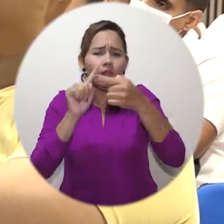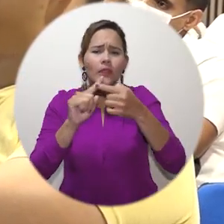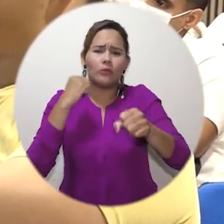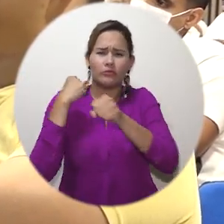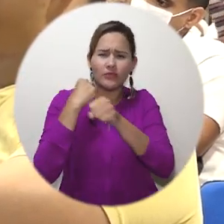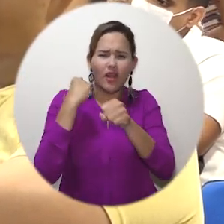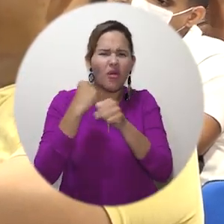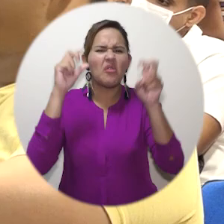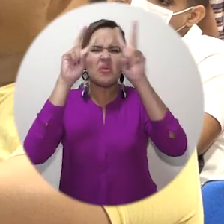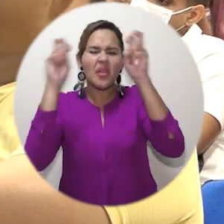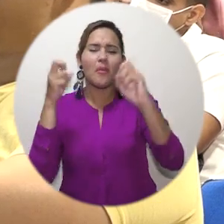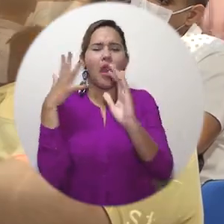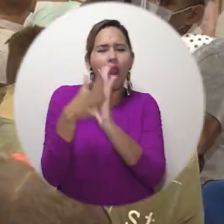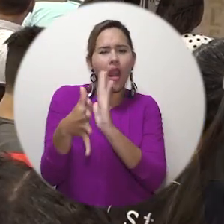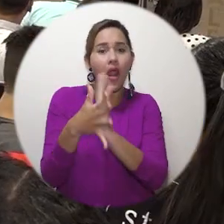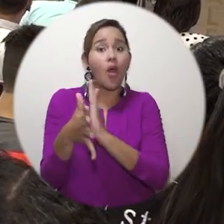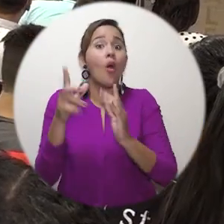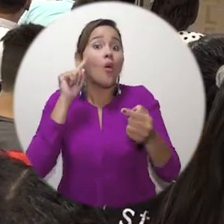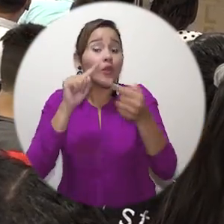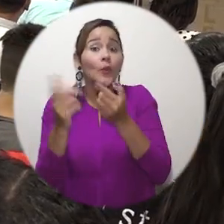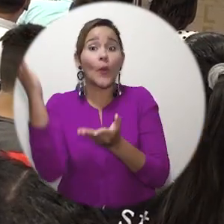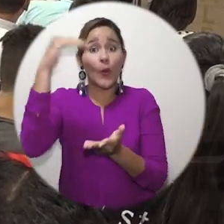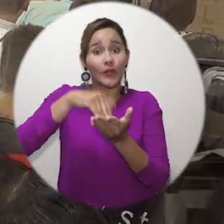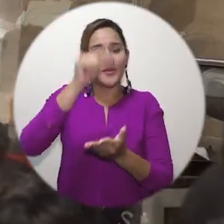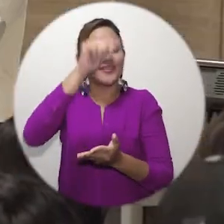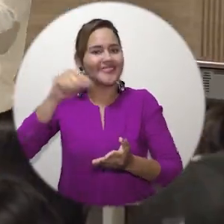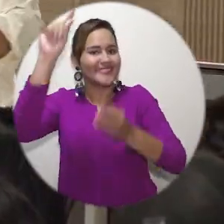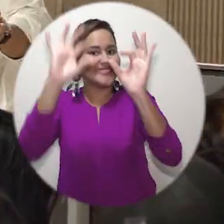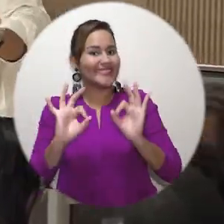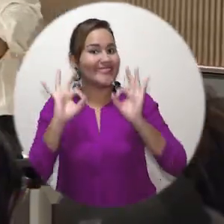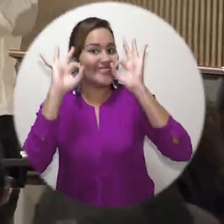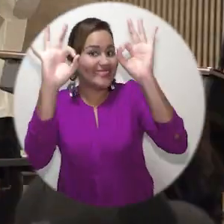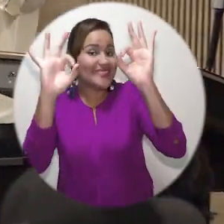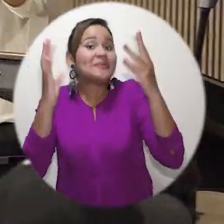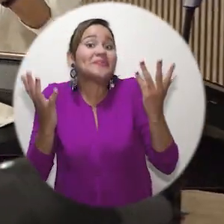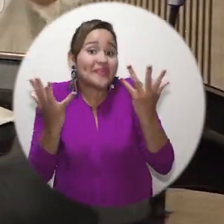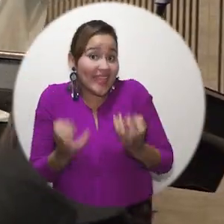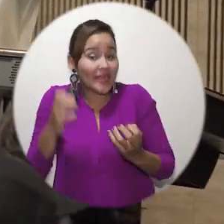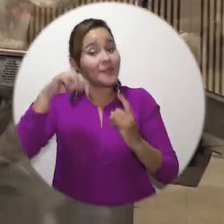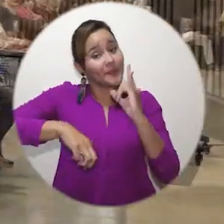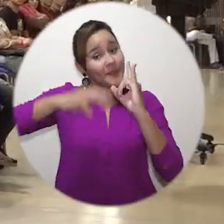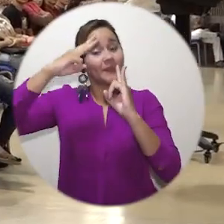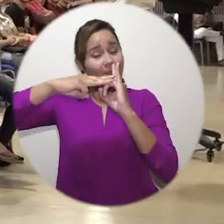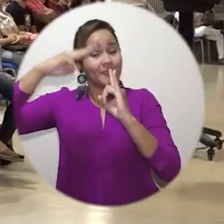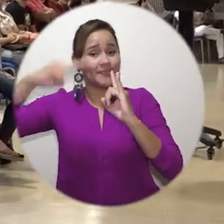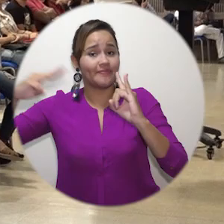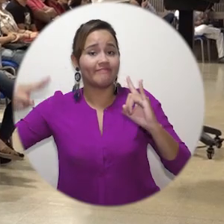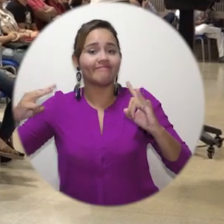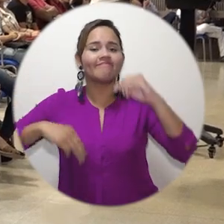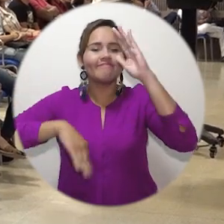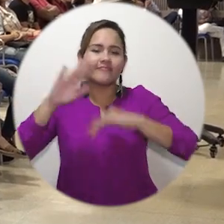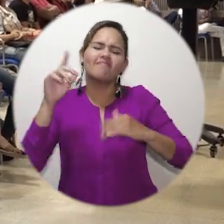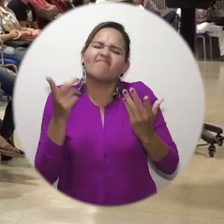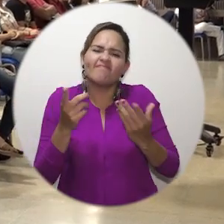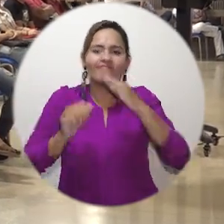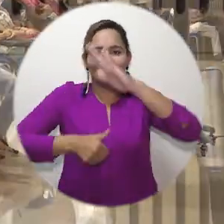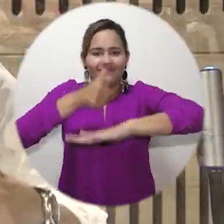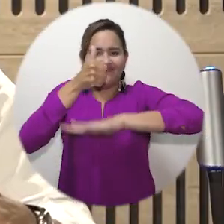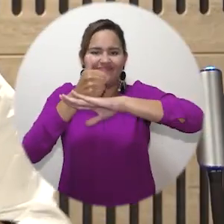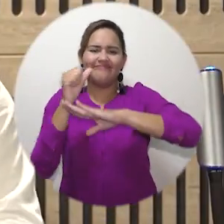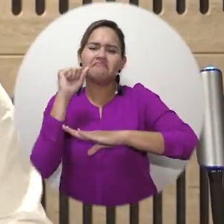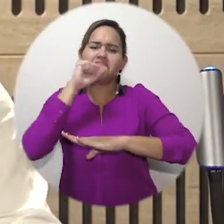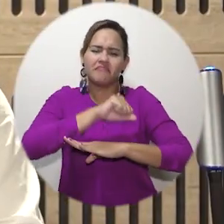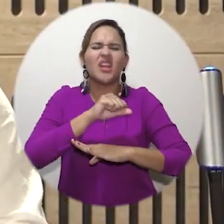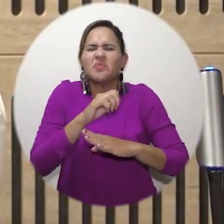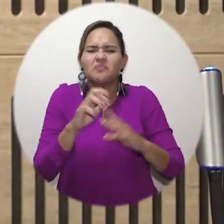Dándole continuidad al trabajo de socialización del proceso de renovación de acreditación institucional por alta calidad de la Universidad del Magdalena, el